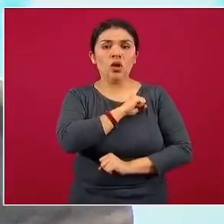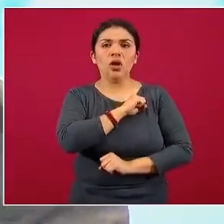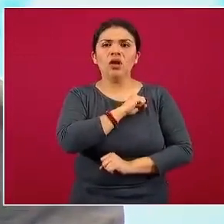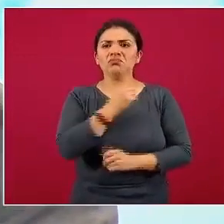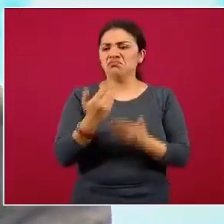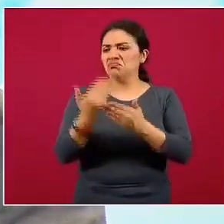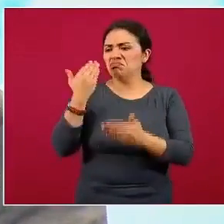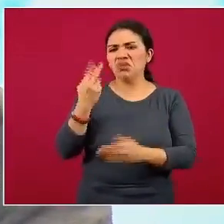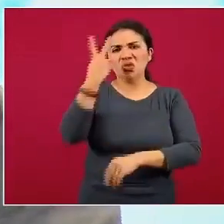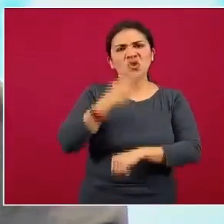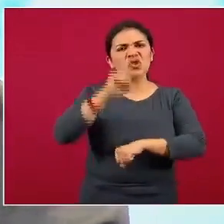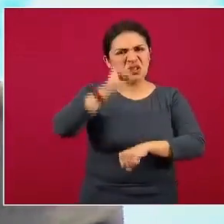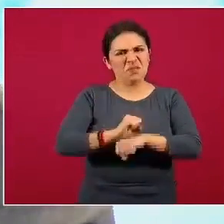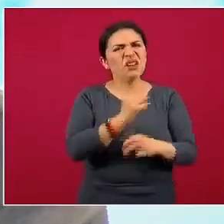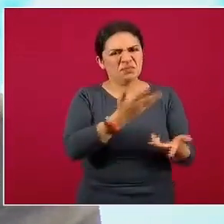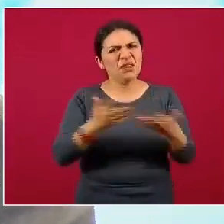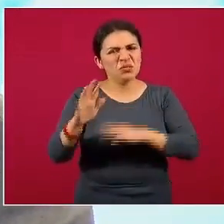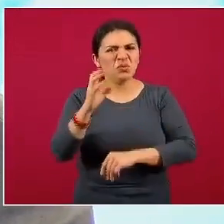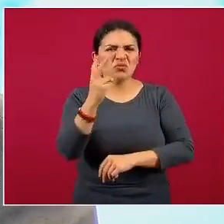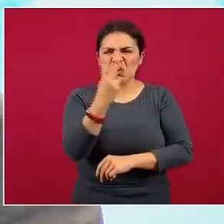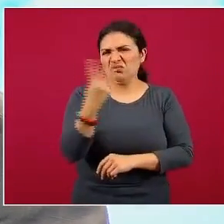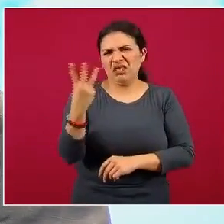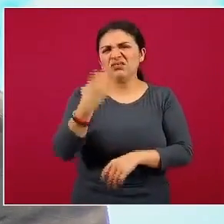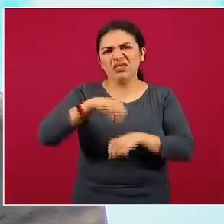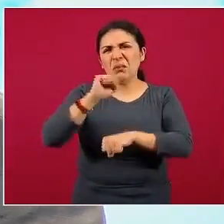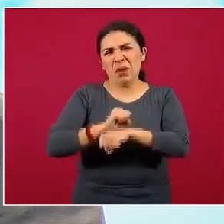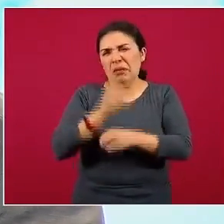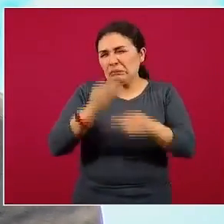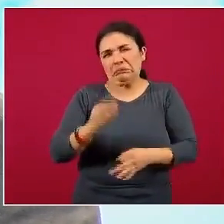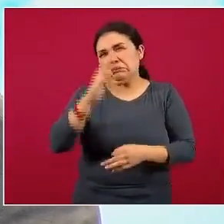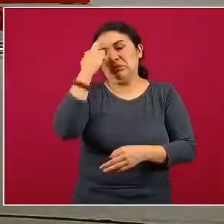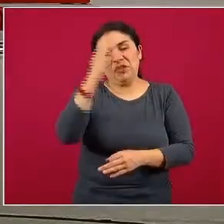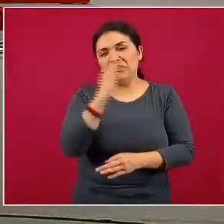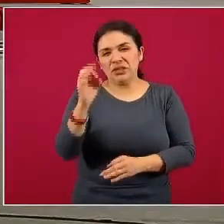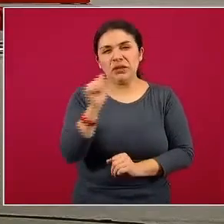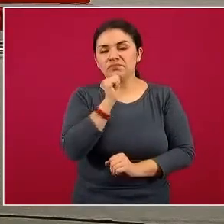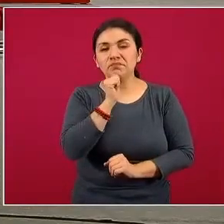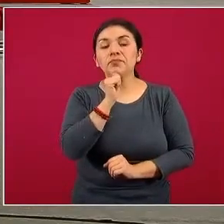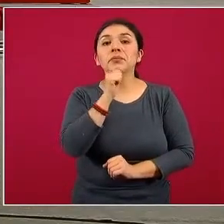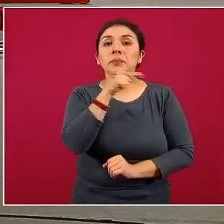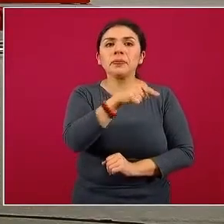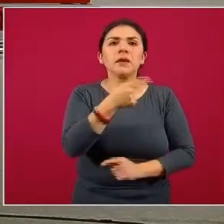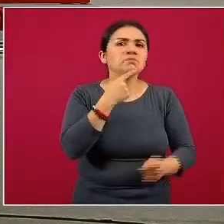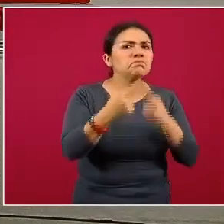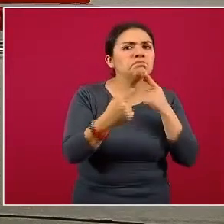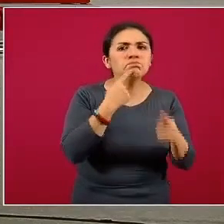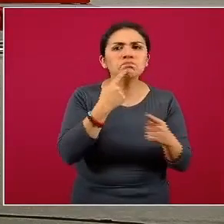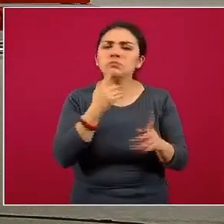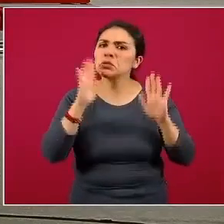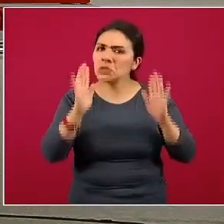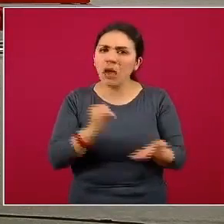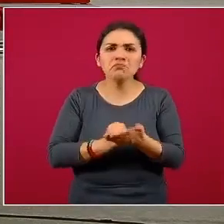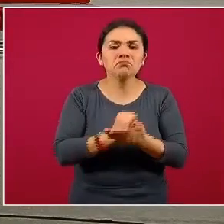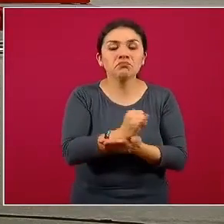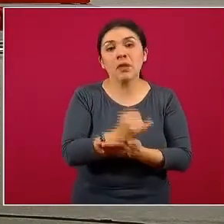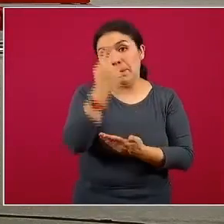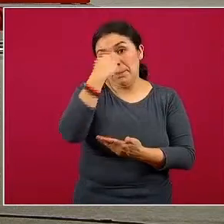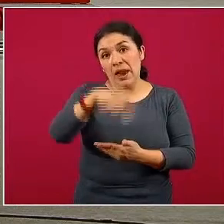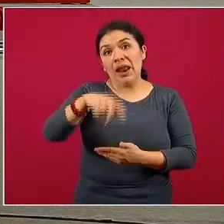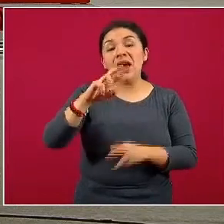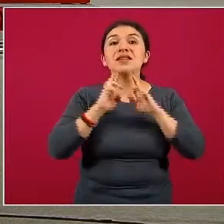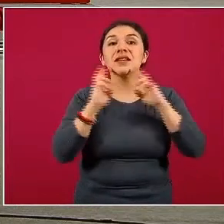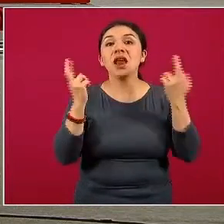dos semanas aproximadamente, o dos o tres en este momento, no recuerdo la fecha, organizó y concretó este